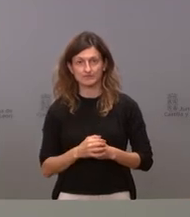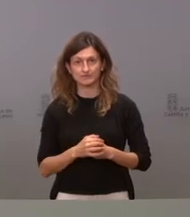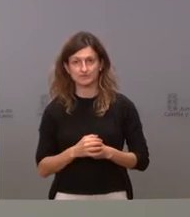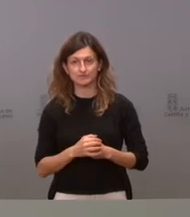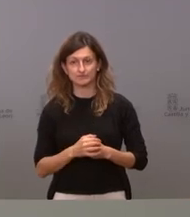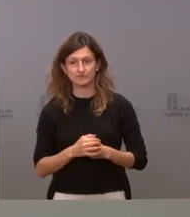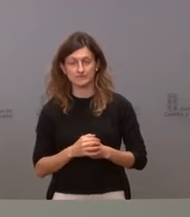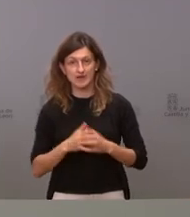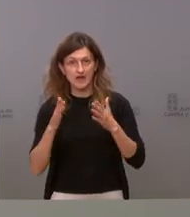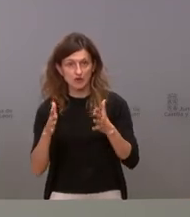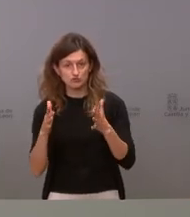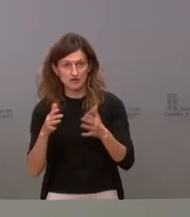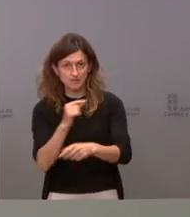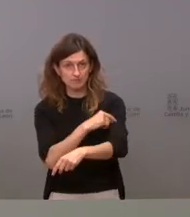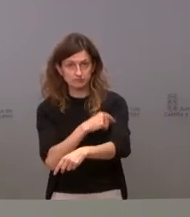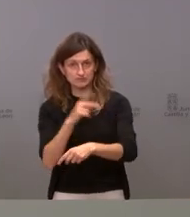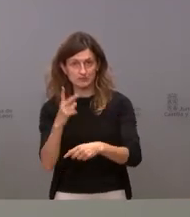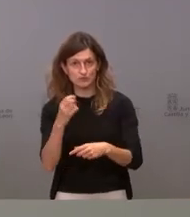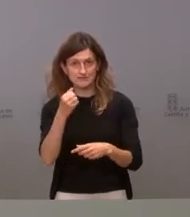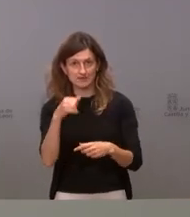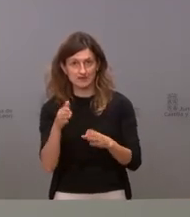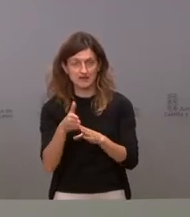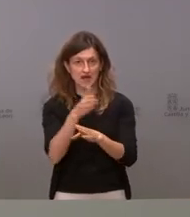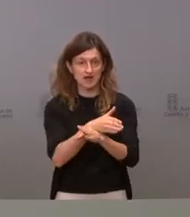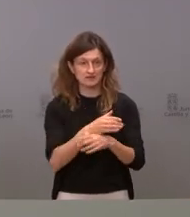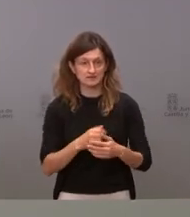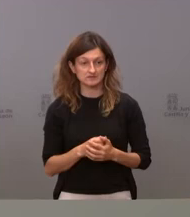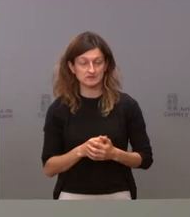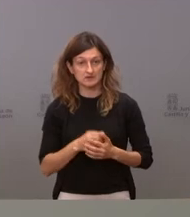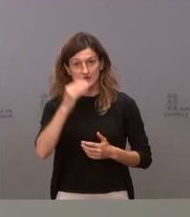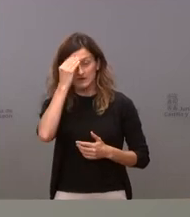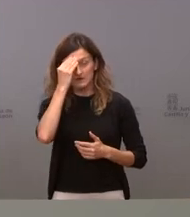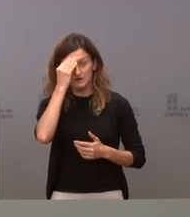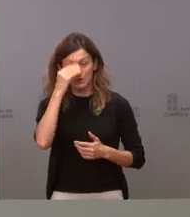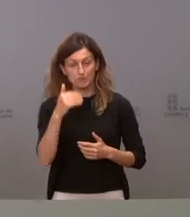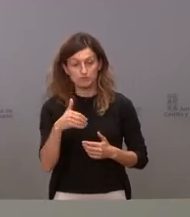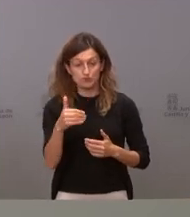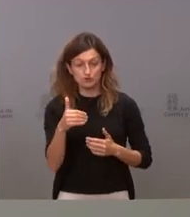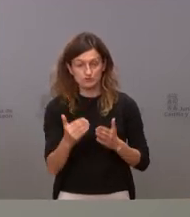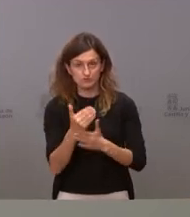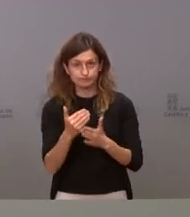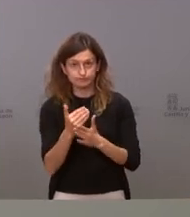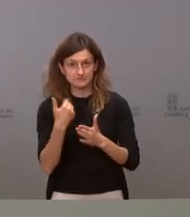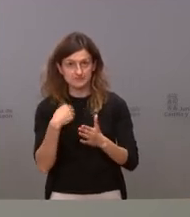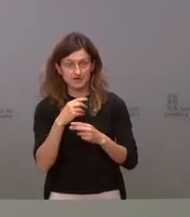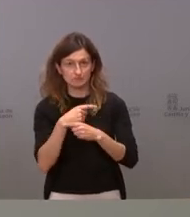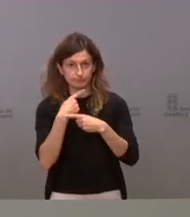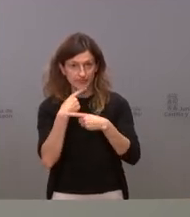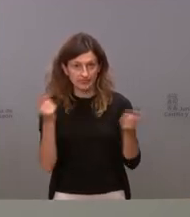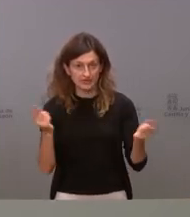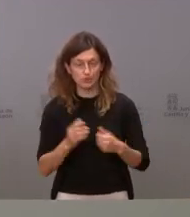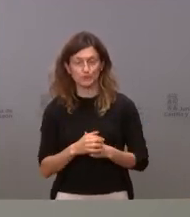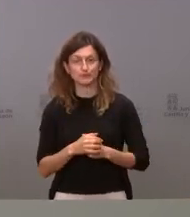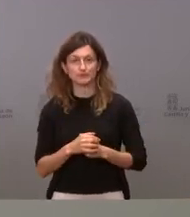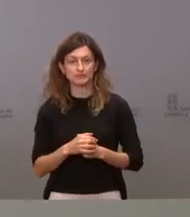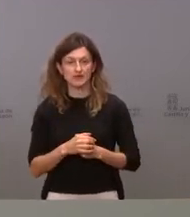conveniente adelantar por lo tanto lo estamos valorando y yo espero que en la próxima sesión esto esté cerrado y ya dictaminado para que